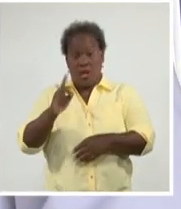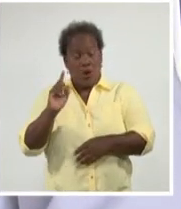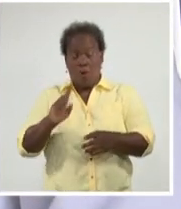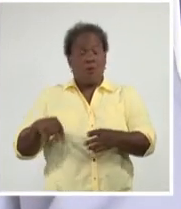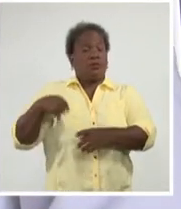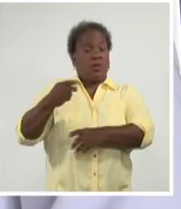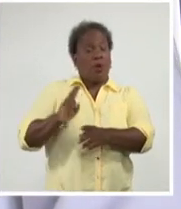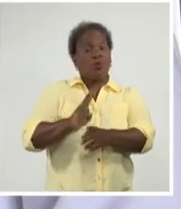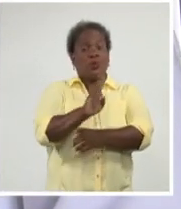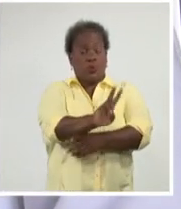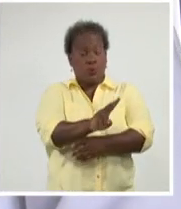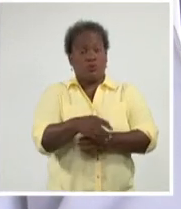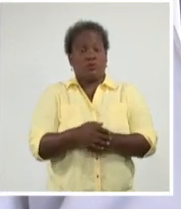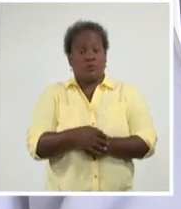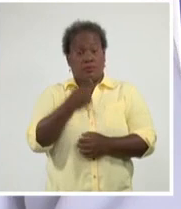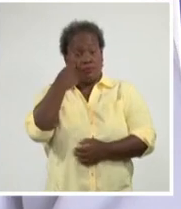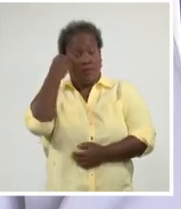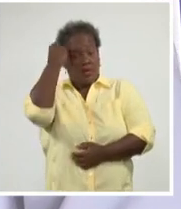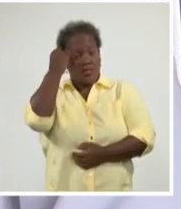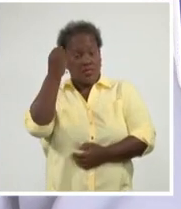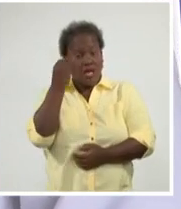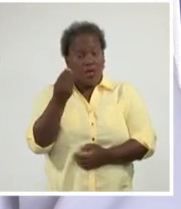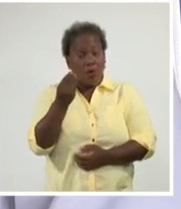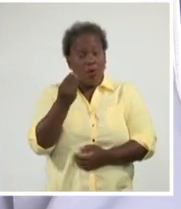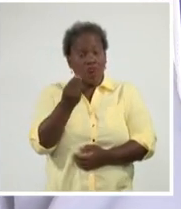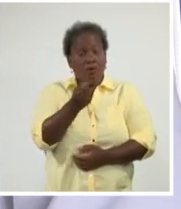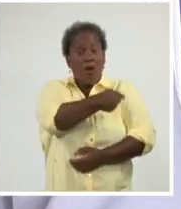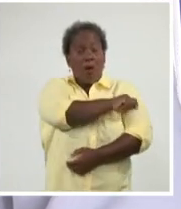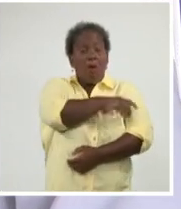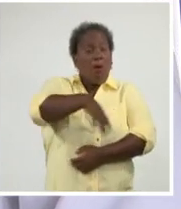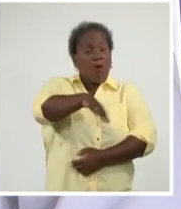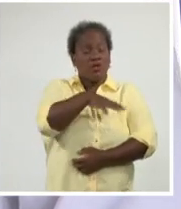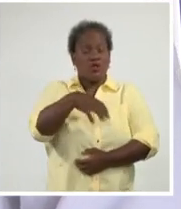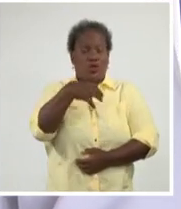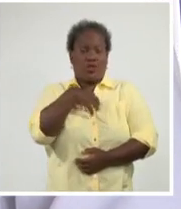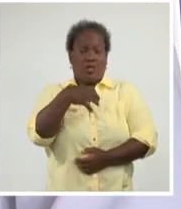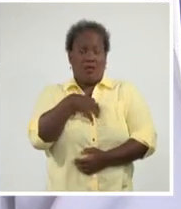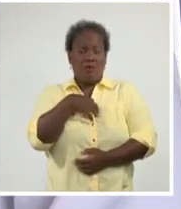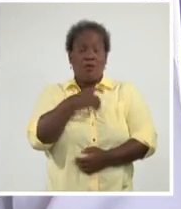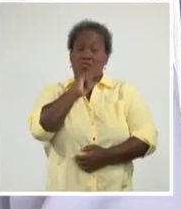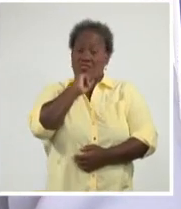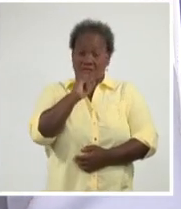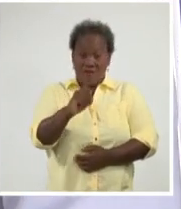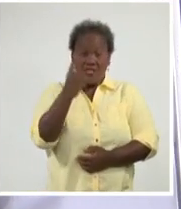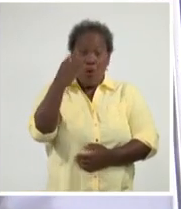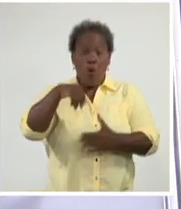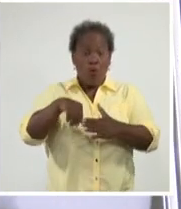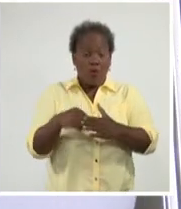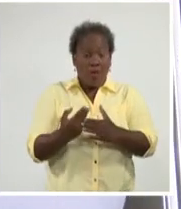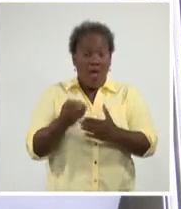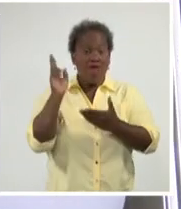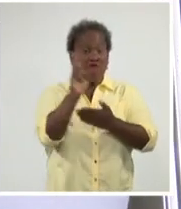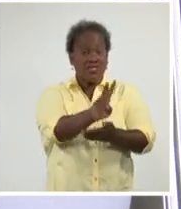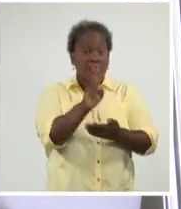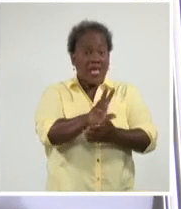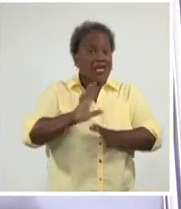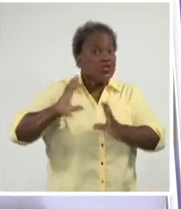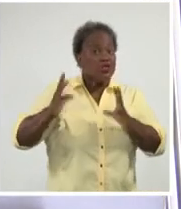población que tiene nuestro consultorio, pero sí es difícil ver el total de la población en un día, puesto que son